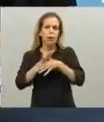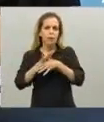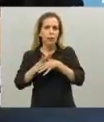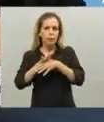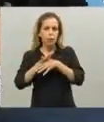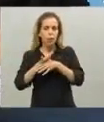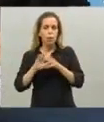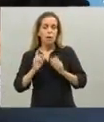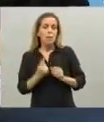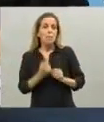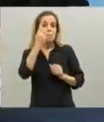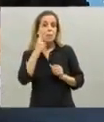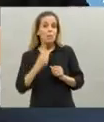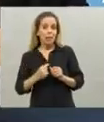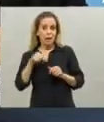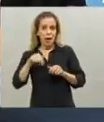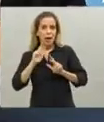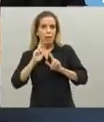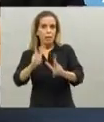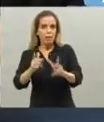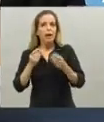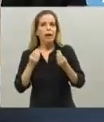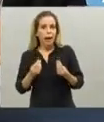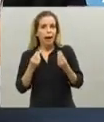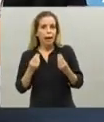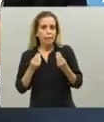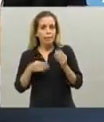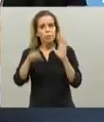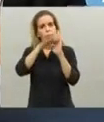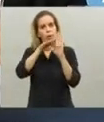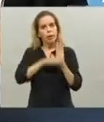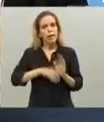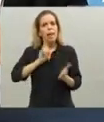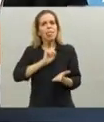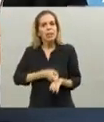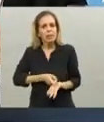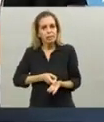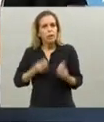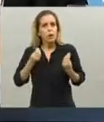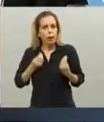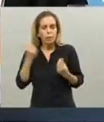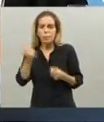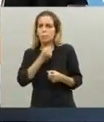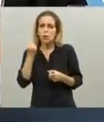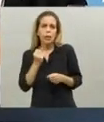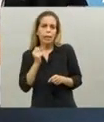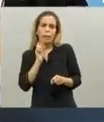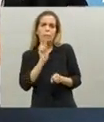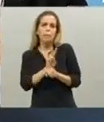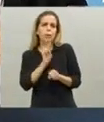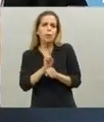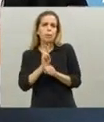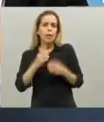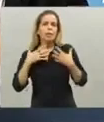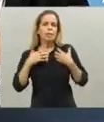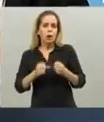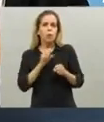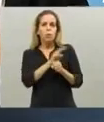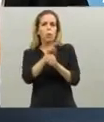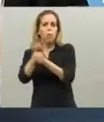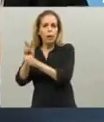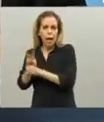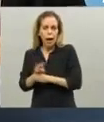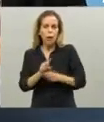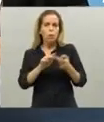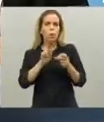Como dije también en el primer día, nuestras decisiones están guiadas por un criterio por encima de cualquier otro que es el cuidado de la salud, el cuidado de la salud